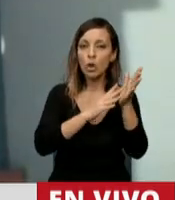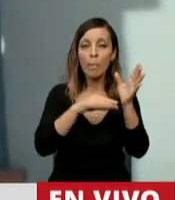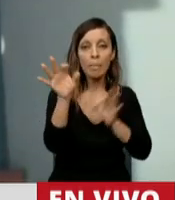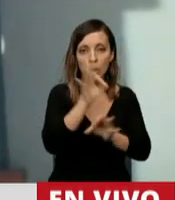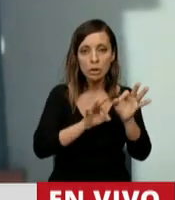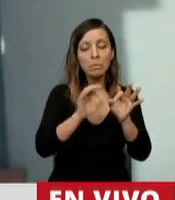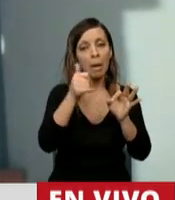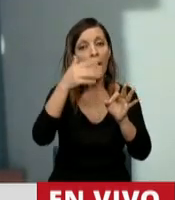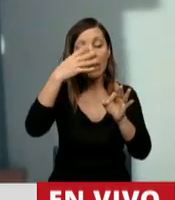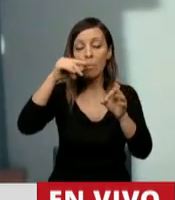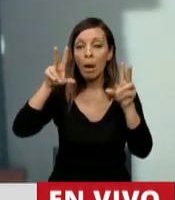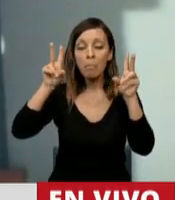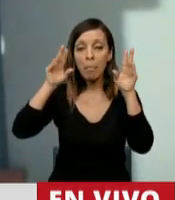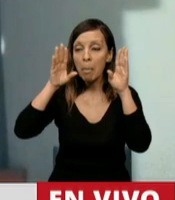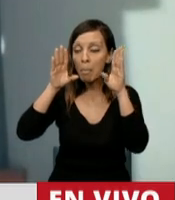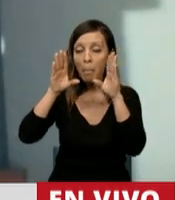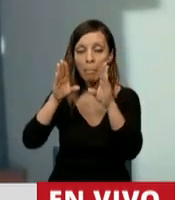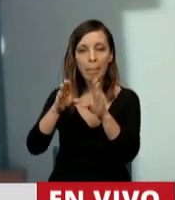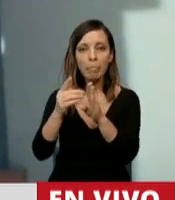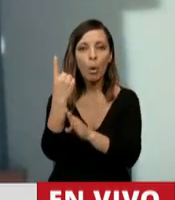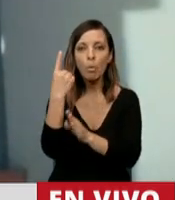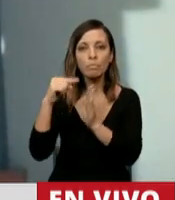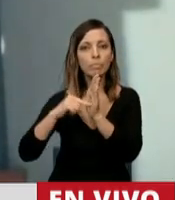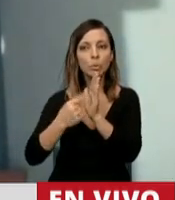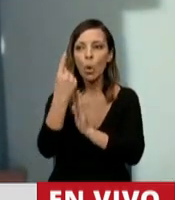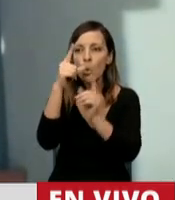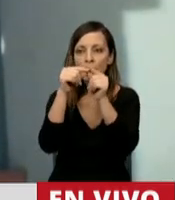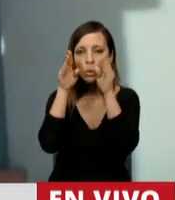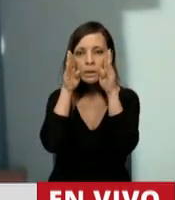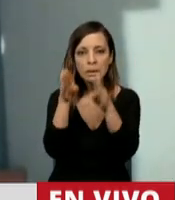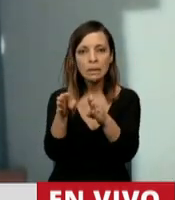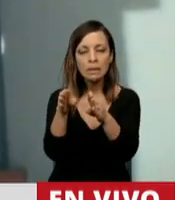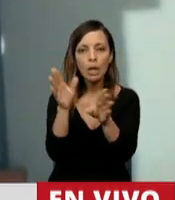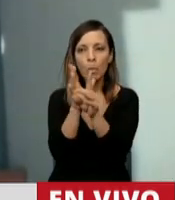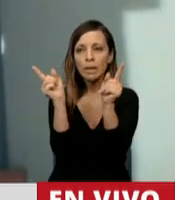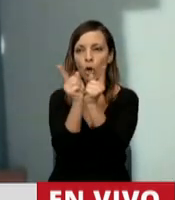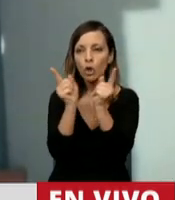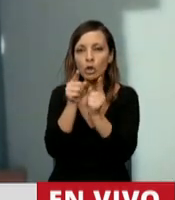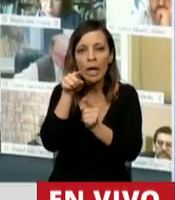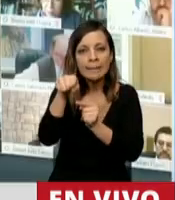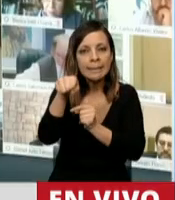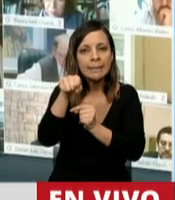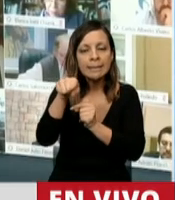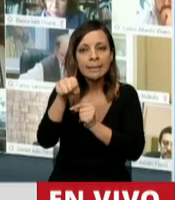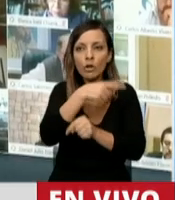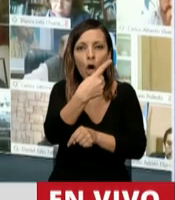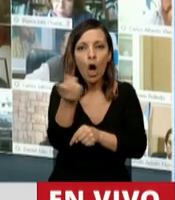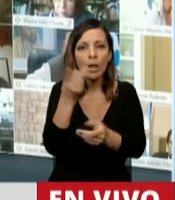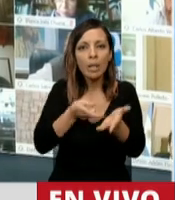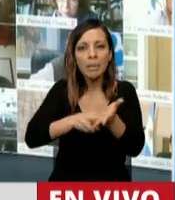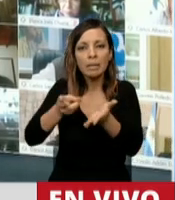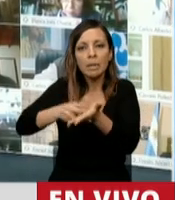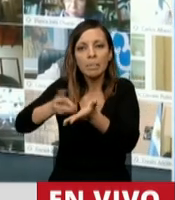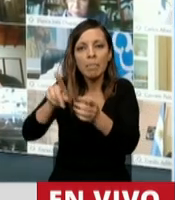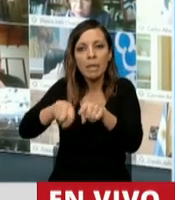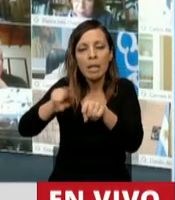fue reduciendo a un solo planteo, a un solo punto, a un solo artículo, en un tono monocorde donde todos dicen y repiten exactamente lo mismo en